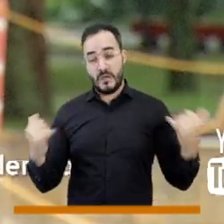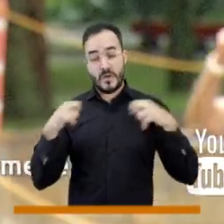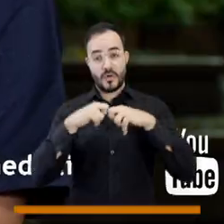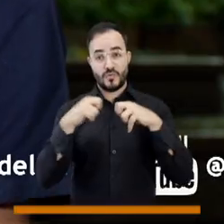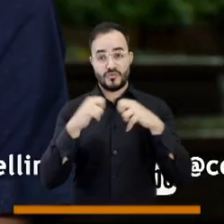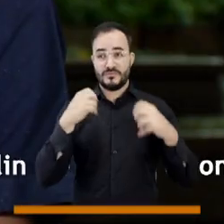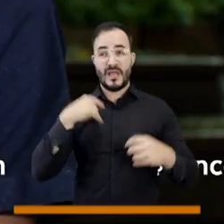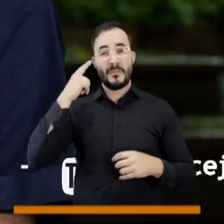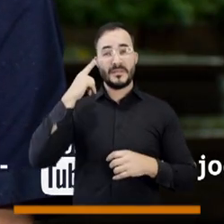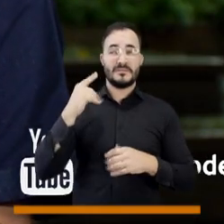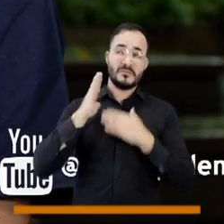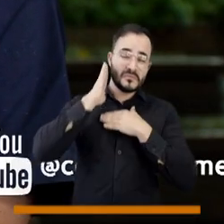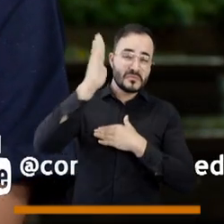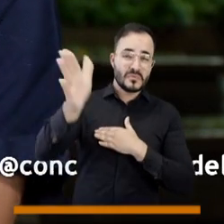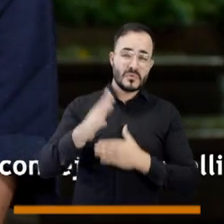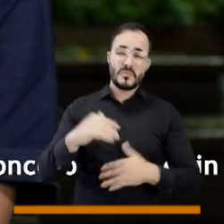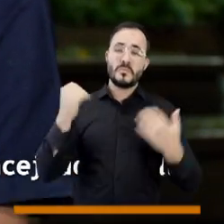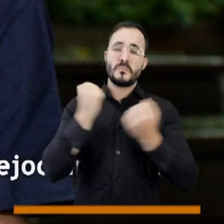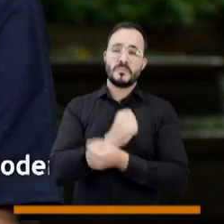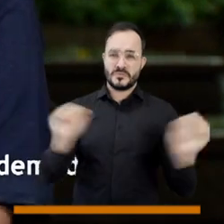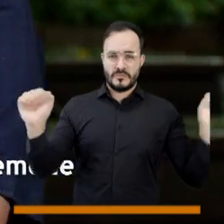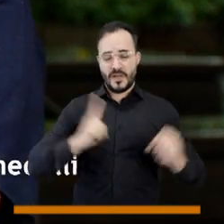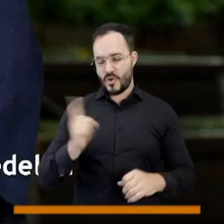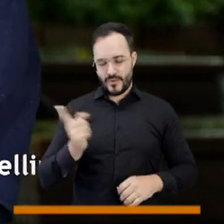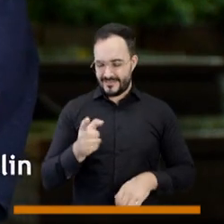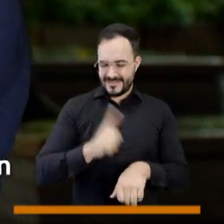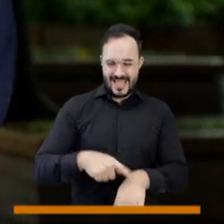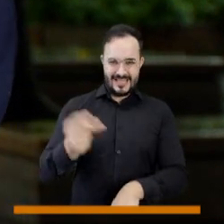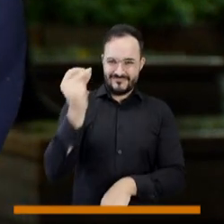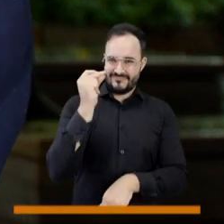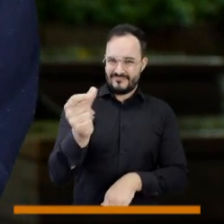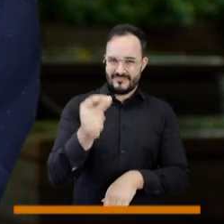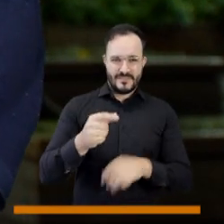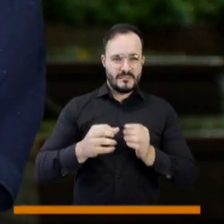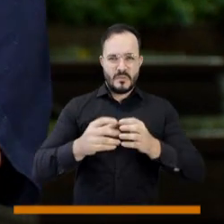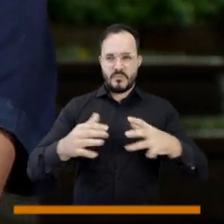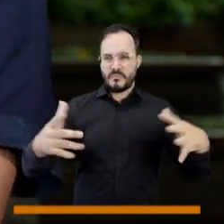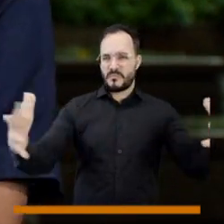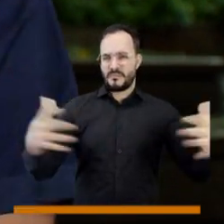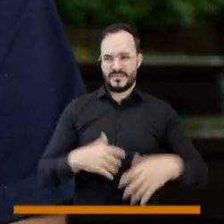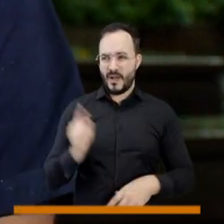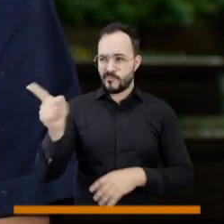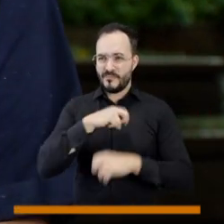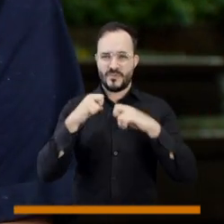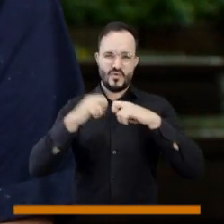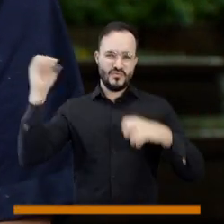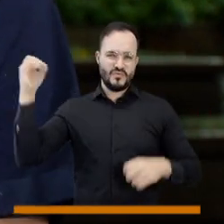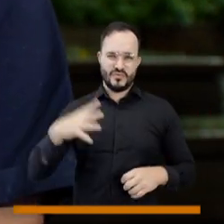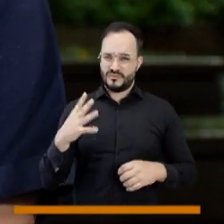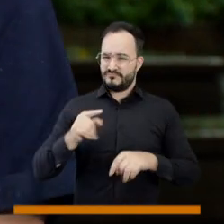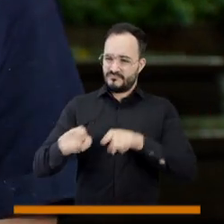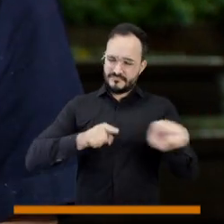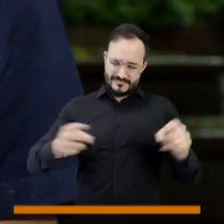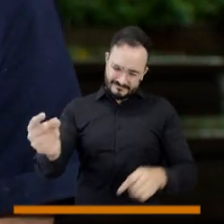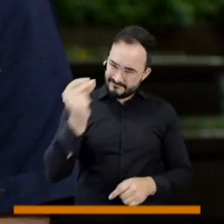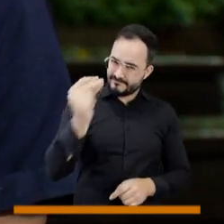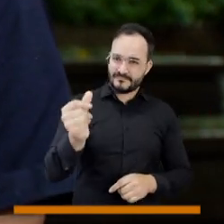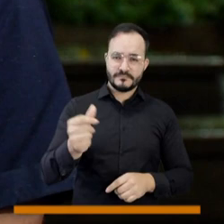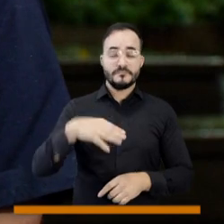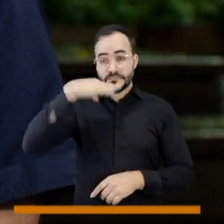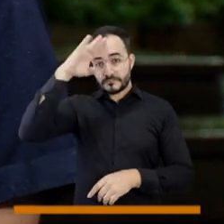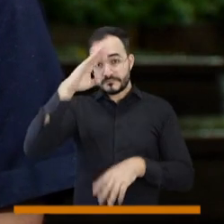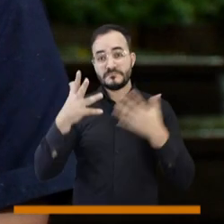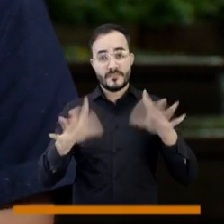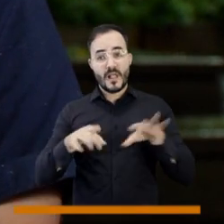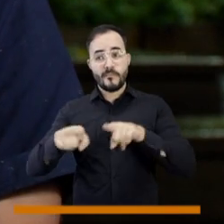en día ya no es el futuro, ya es una realidad y estamos a esto de que se termine masificando, empresas de energía solar